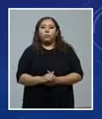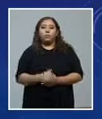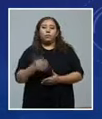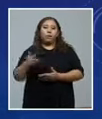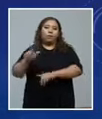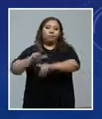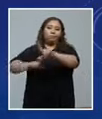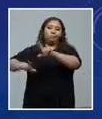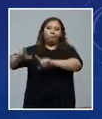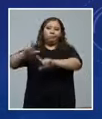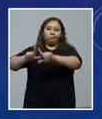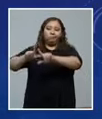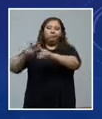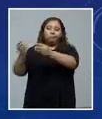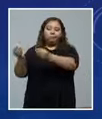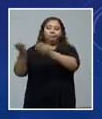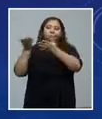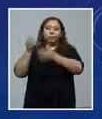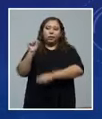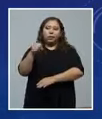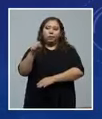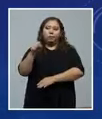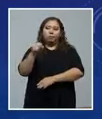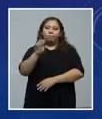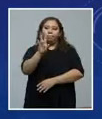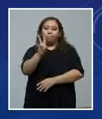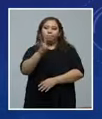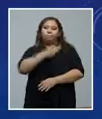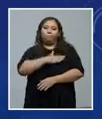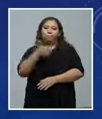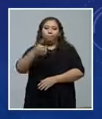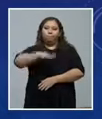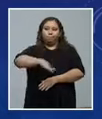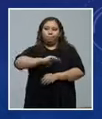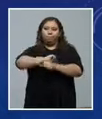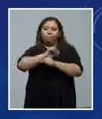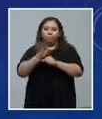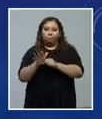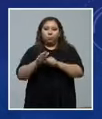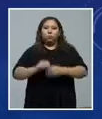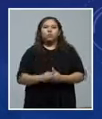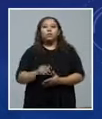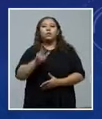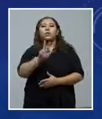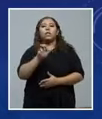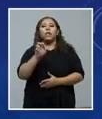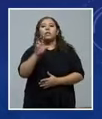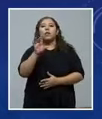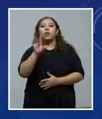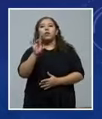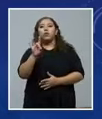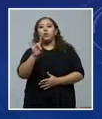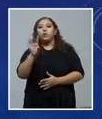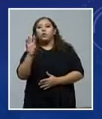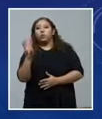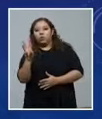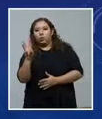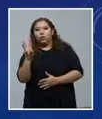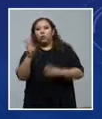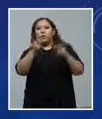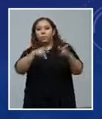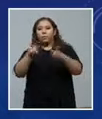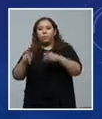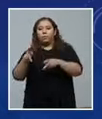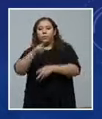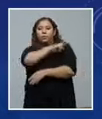de virología. Continuamos. En todos los hospitales del país vemos 386 personas hospitalizadas,